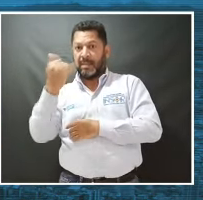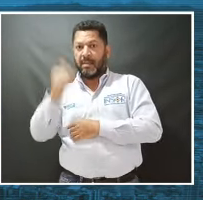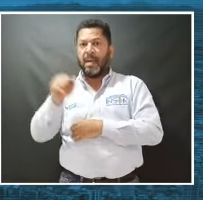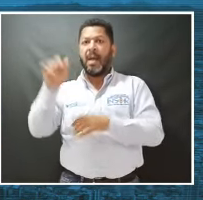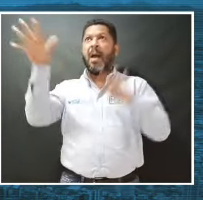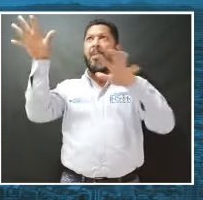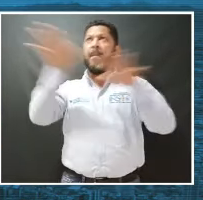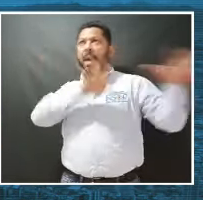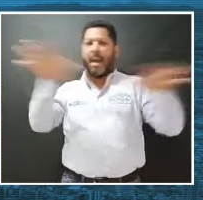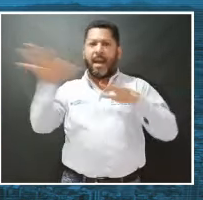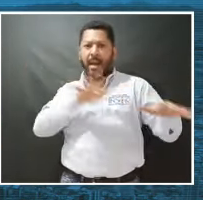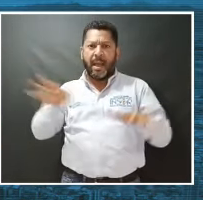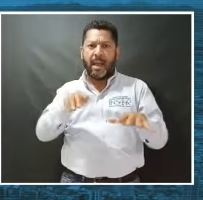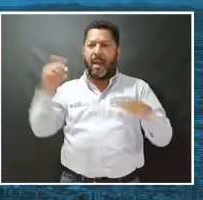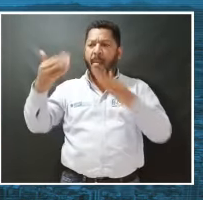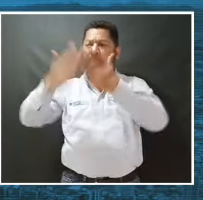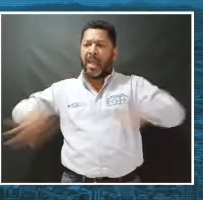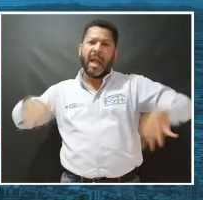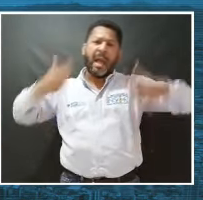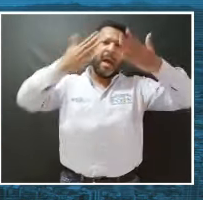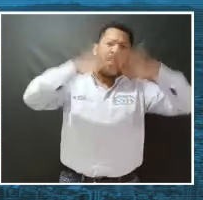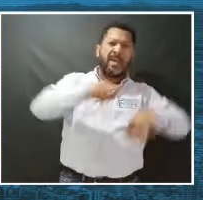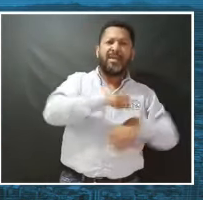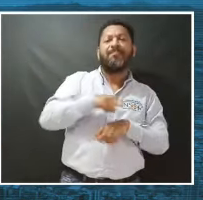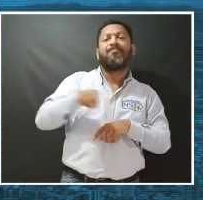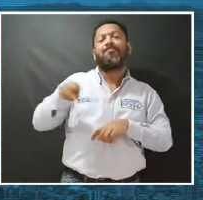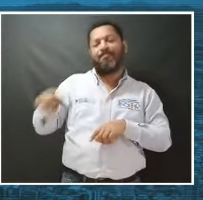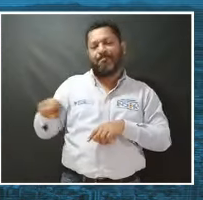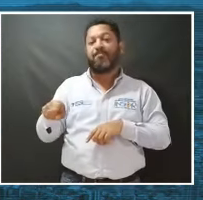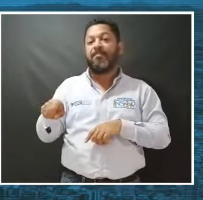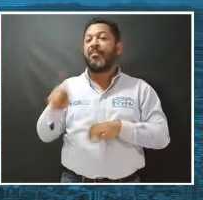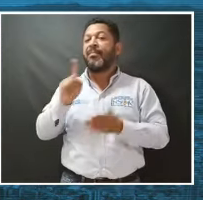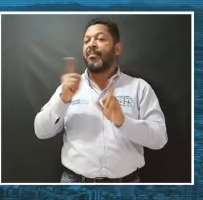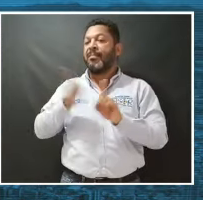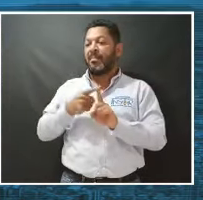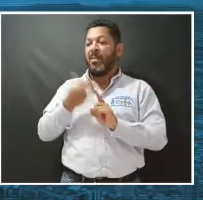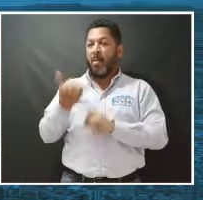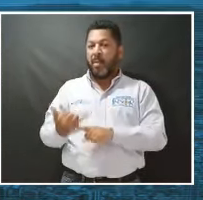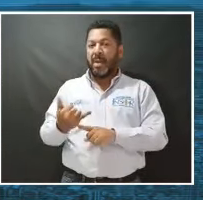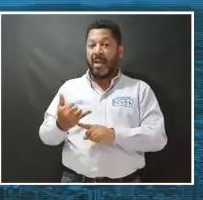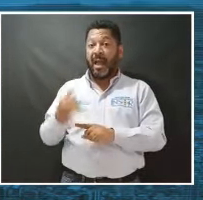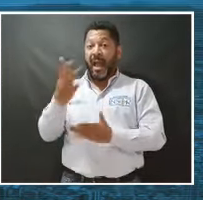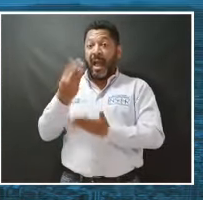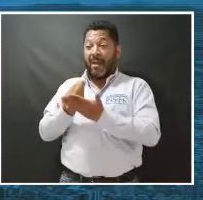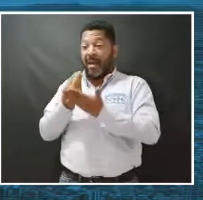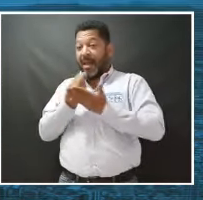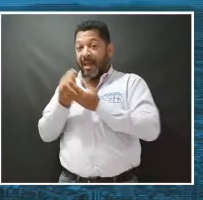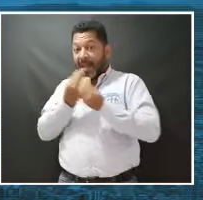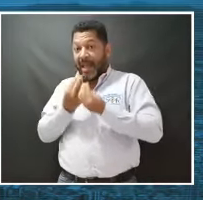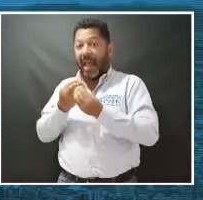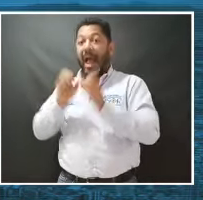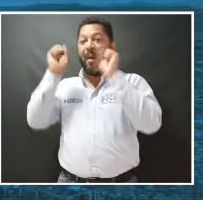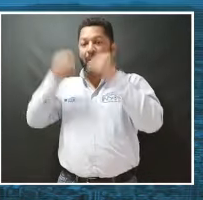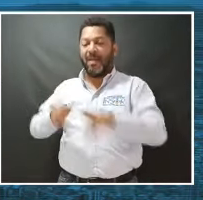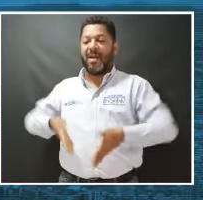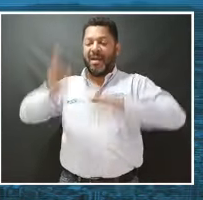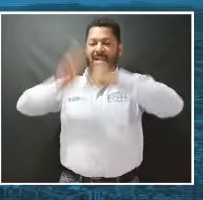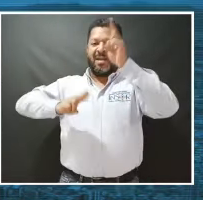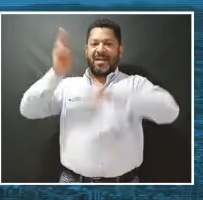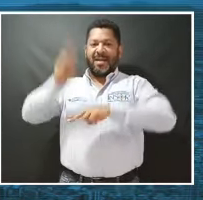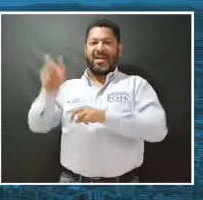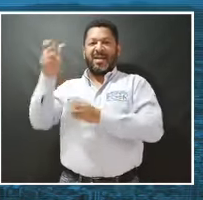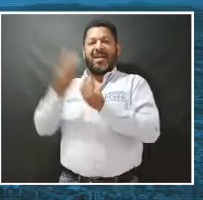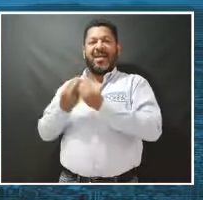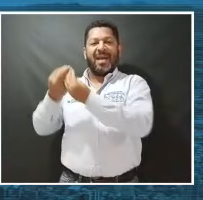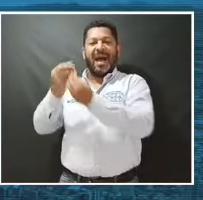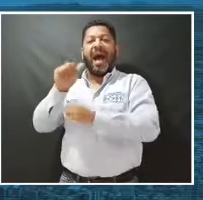se produce un temblor, estas edificaciones se pierden y aparece, bueno, el Cabildo aprueba la construcción de un gran edificio